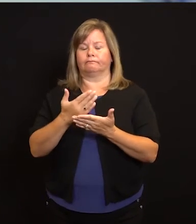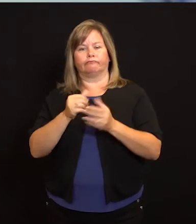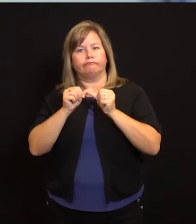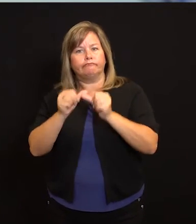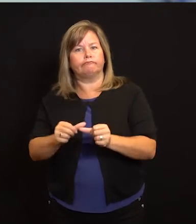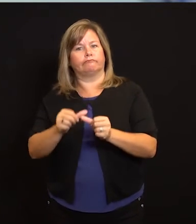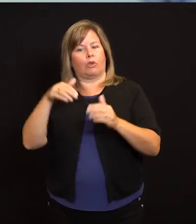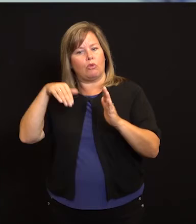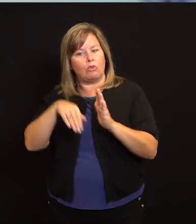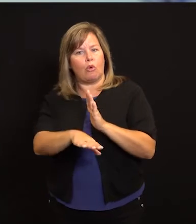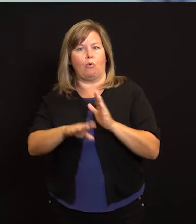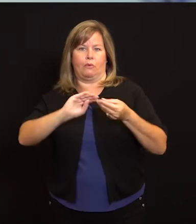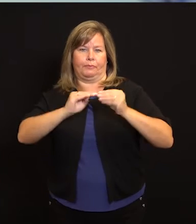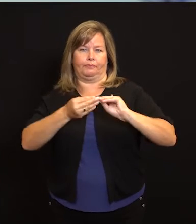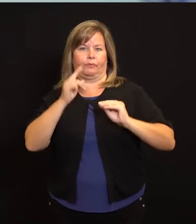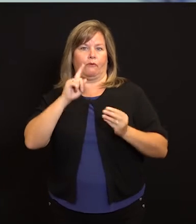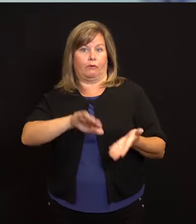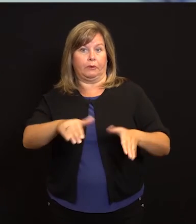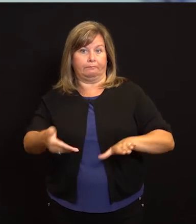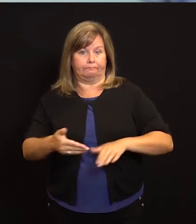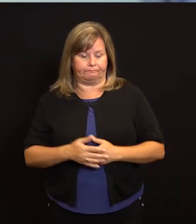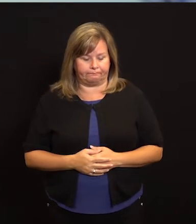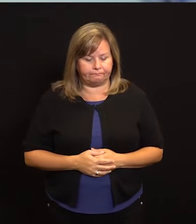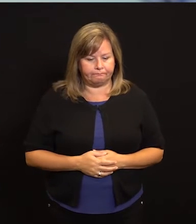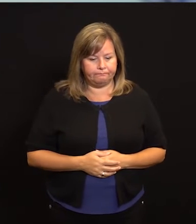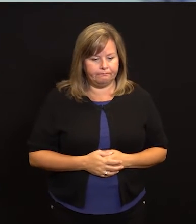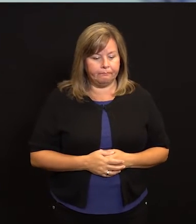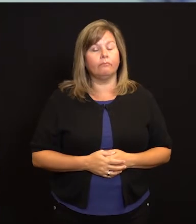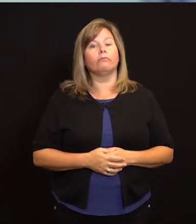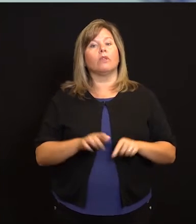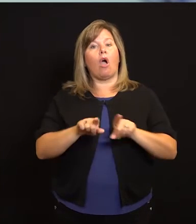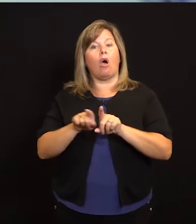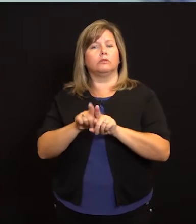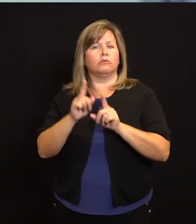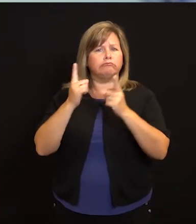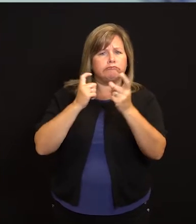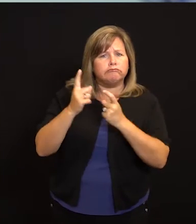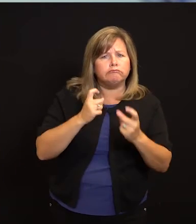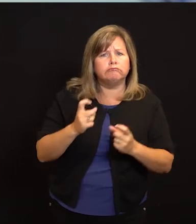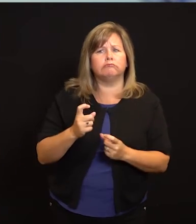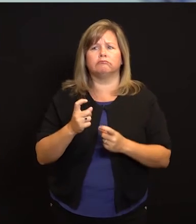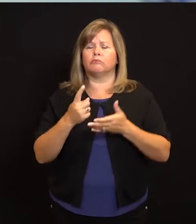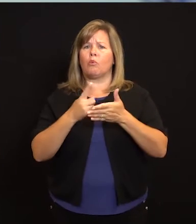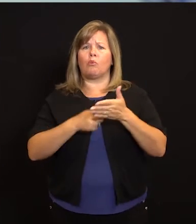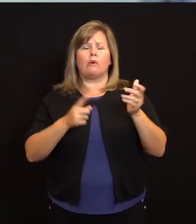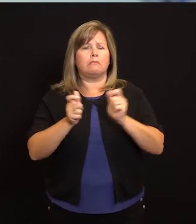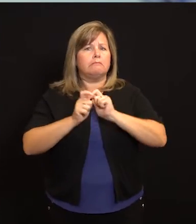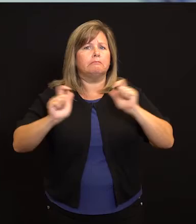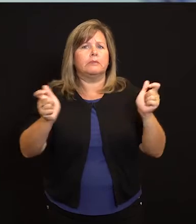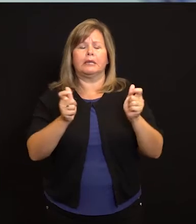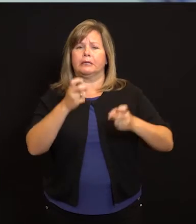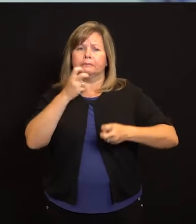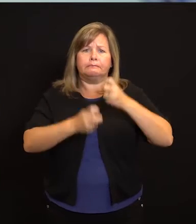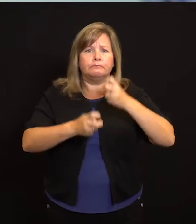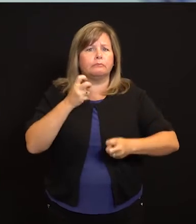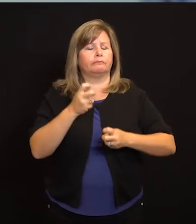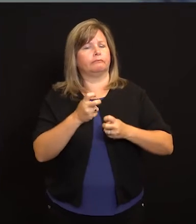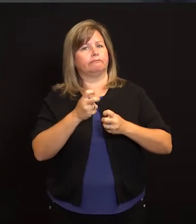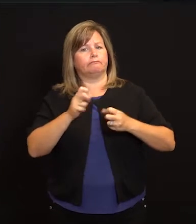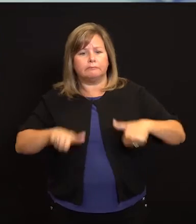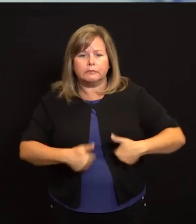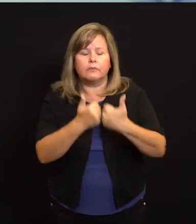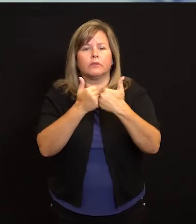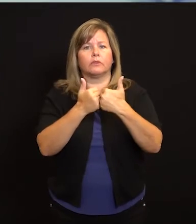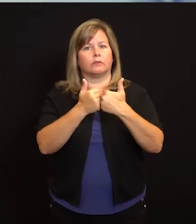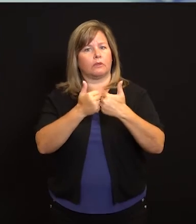muertes muy bajo. Estamos recibiendo muchas preguntas en este momento sobre cuáles son los grandes obstáculos que veo en el futuro al entrar